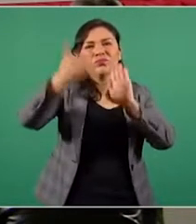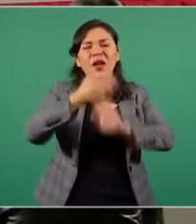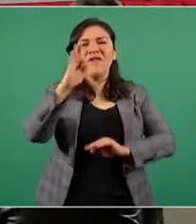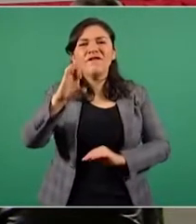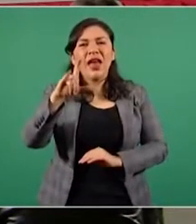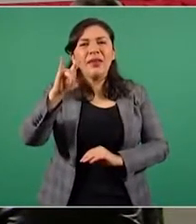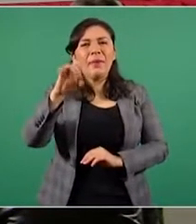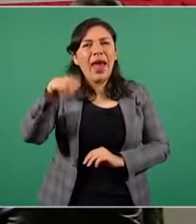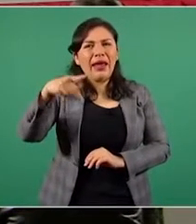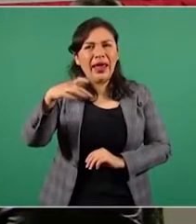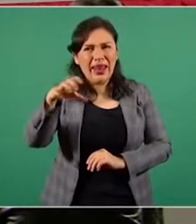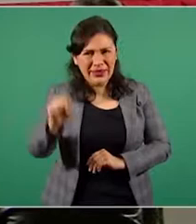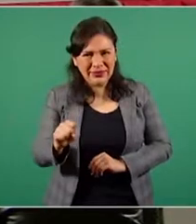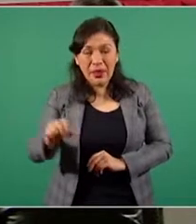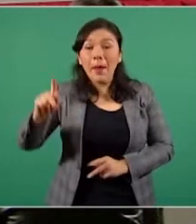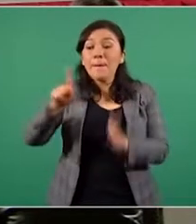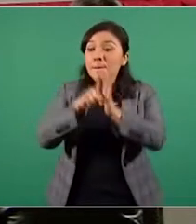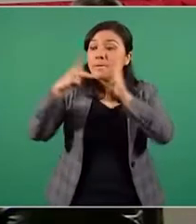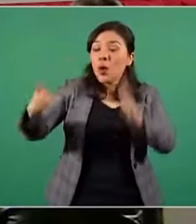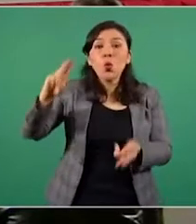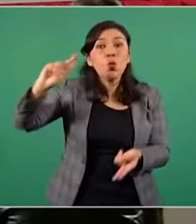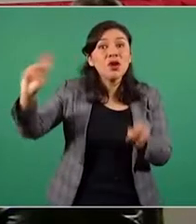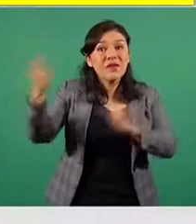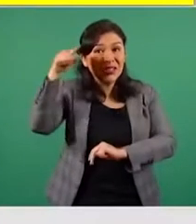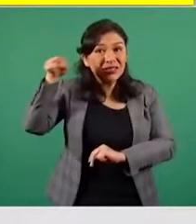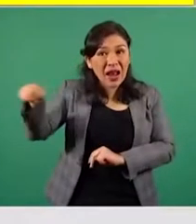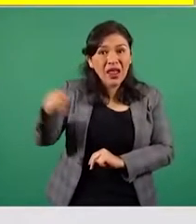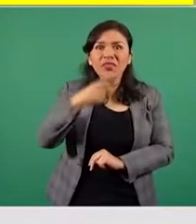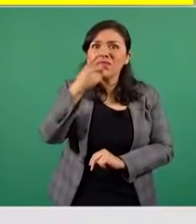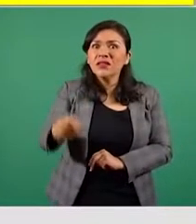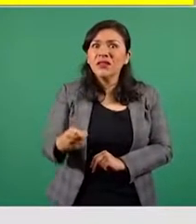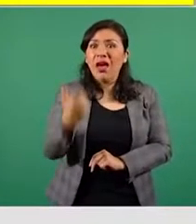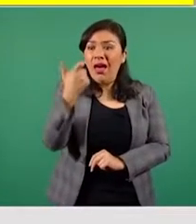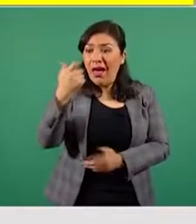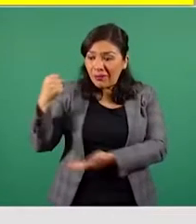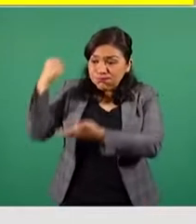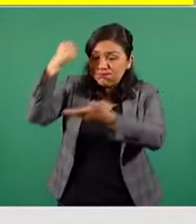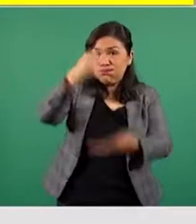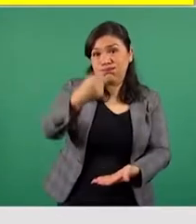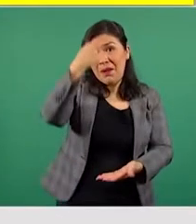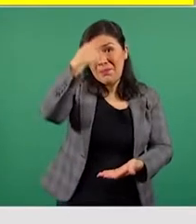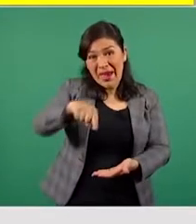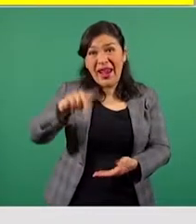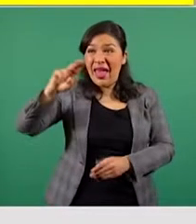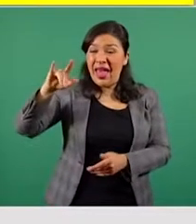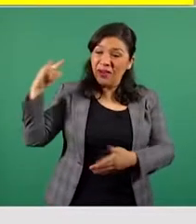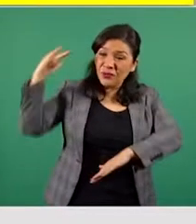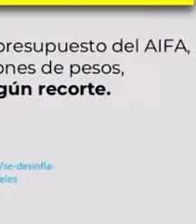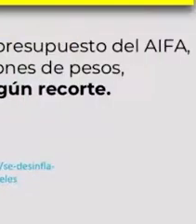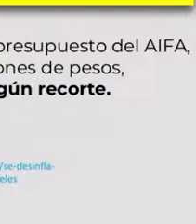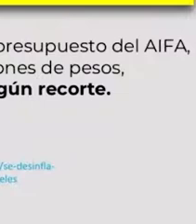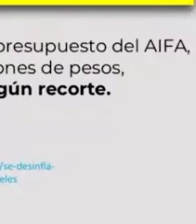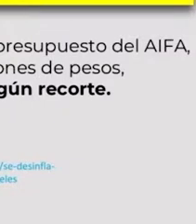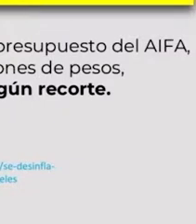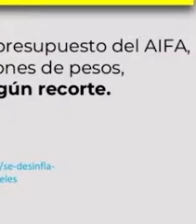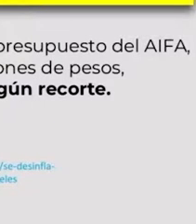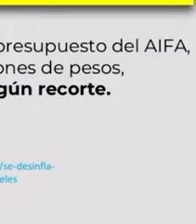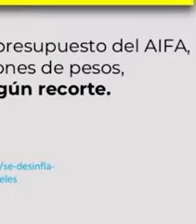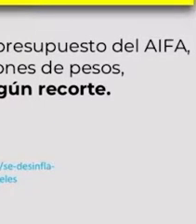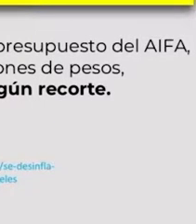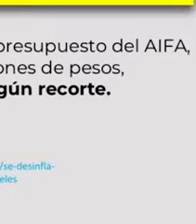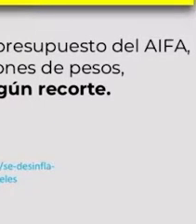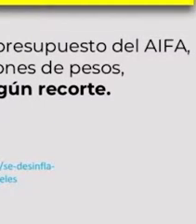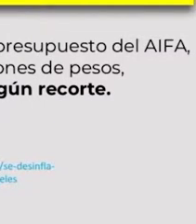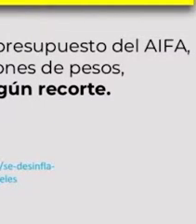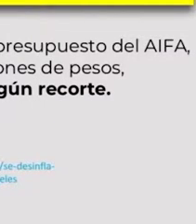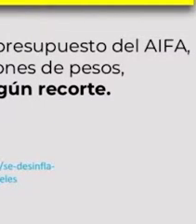portada del periódico El Universal se aseguró que se desinfla el presupuesto del aeropuerto Felipe Ángeles, cuya nota en interiores